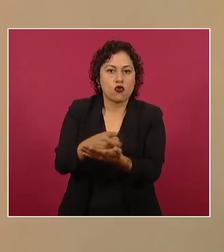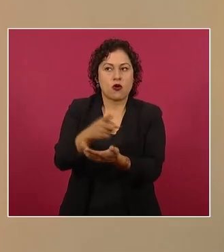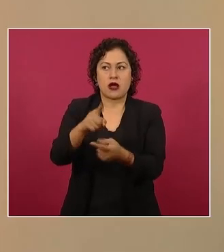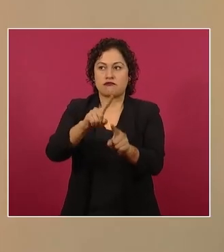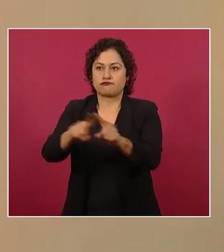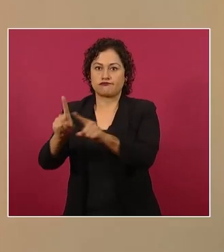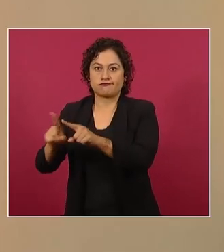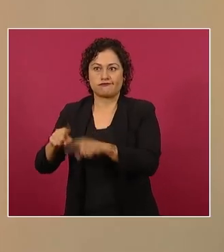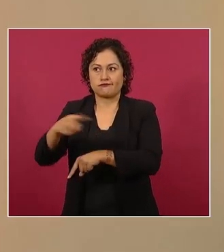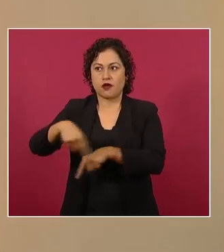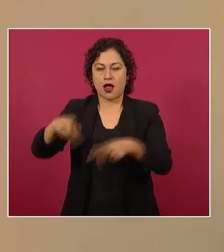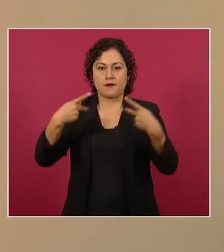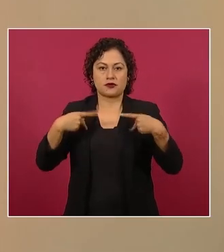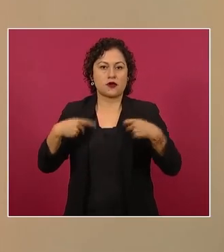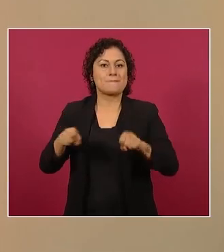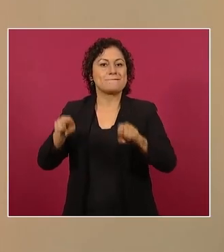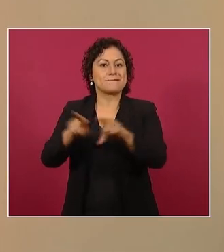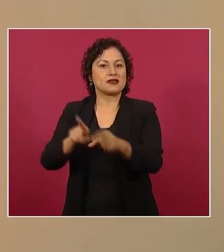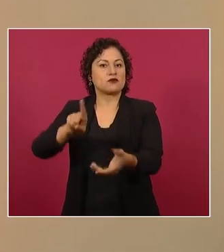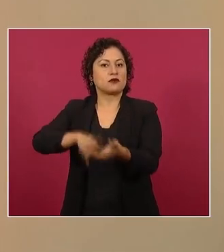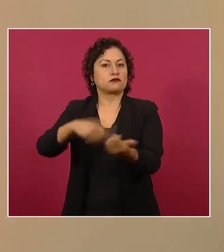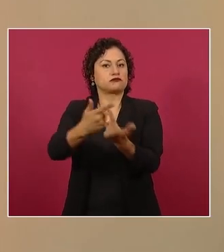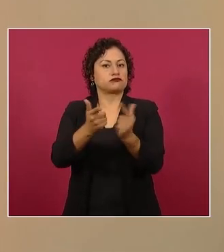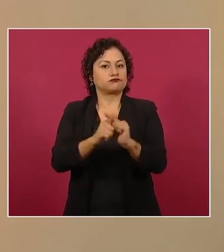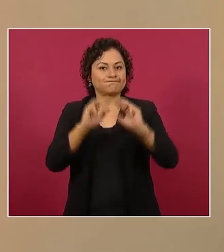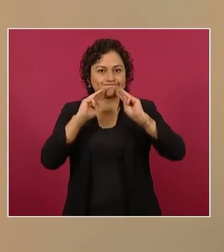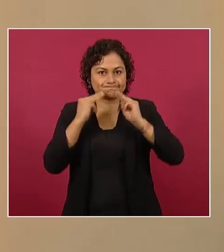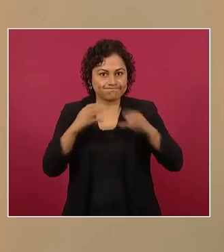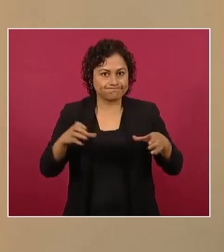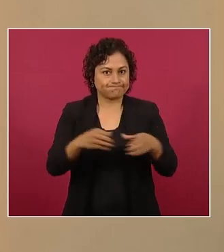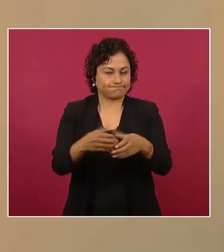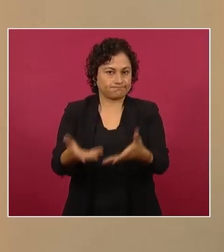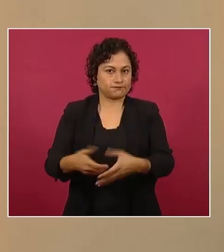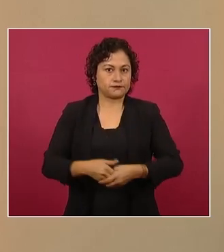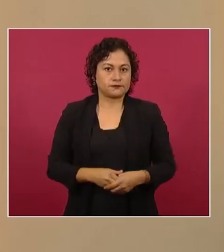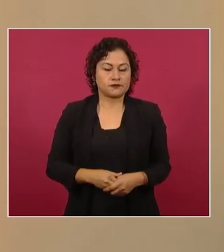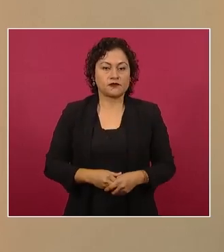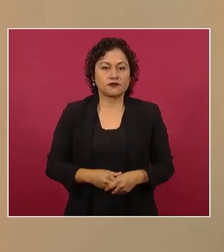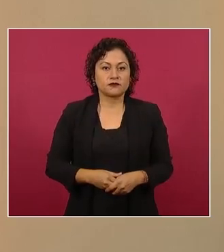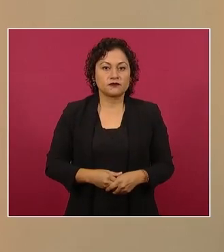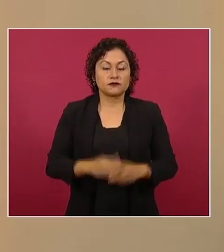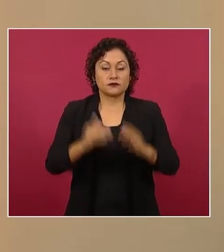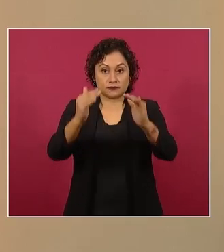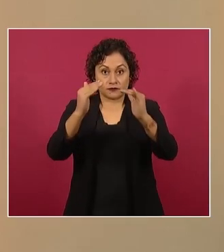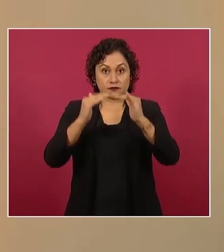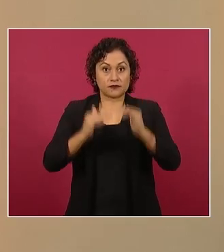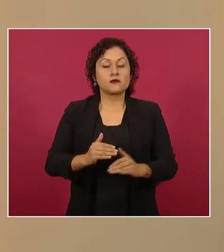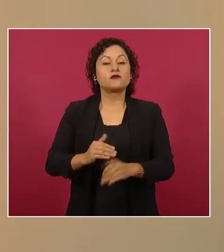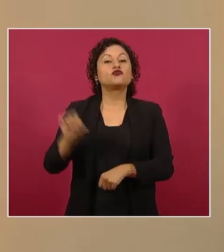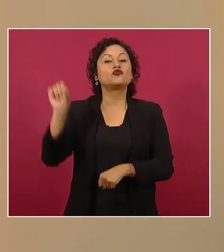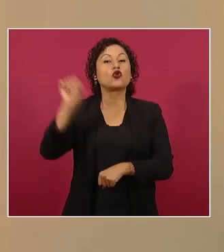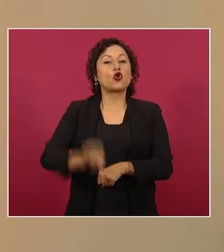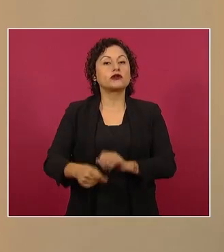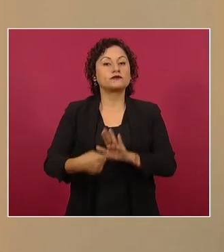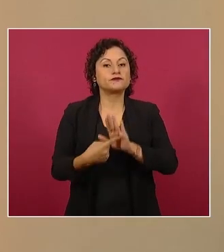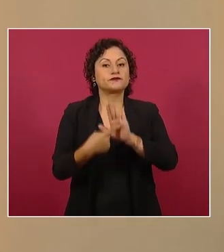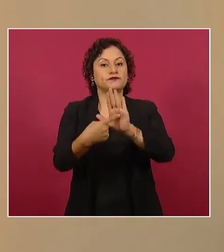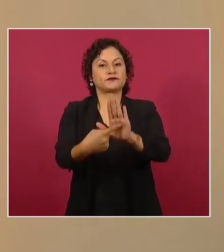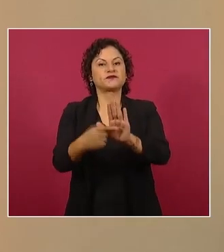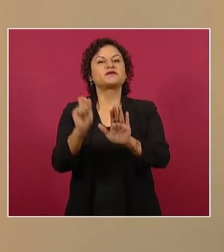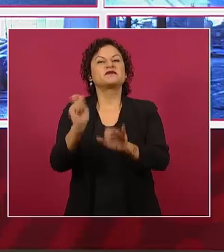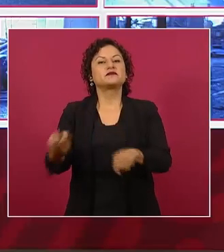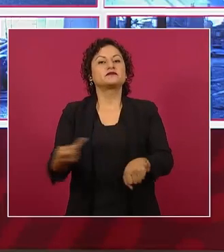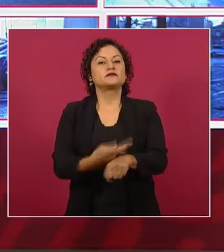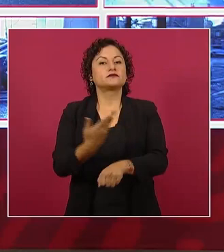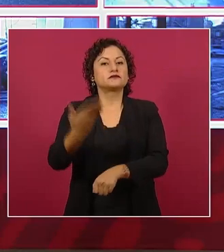vinculados a la delincuencia organizada. Siguiente. Damos cuenta el día de hoy de los hechos suscitados